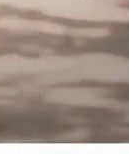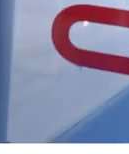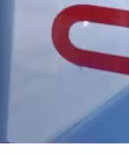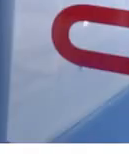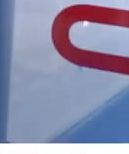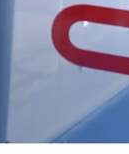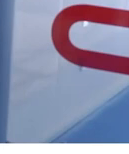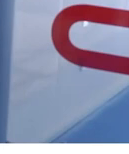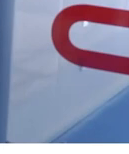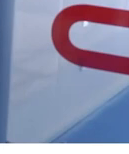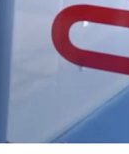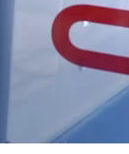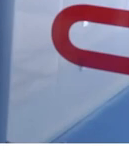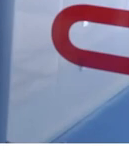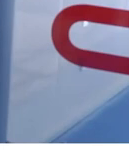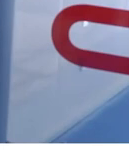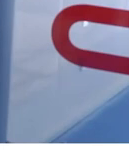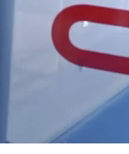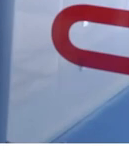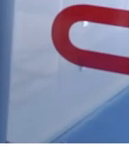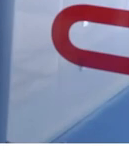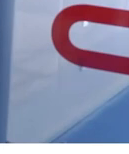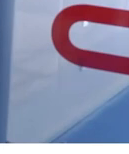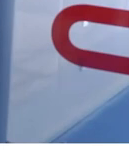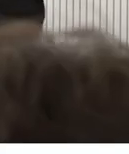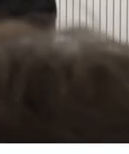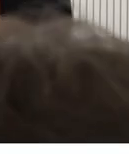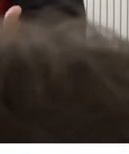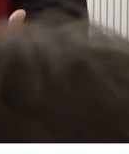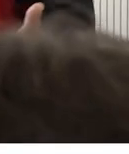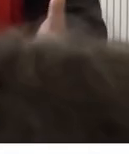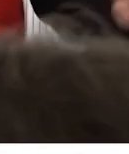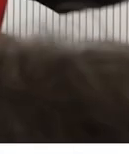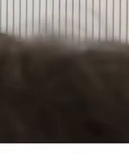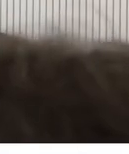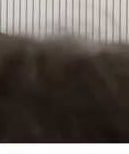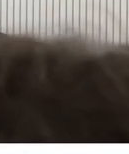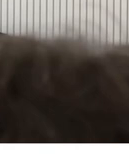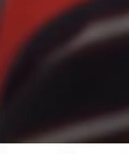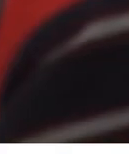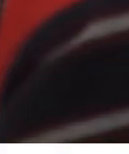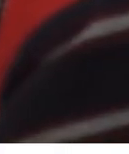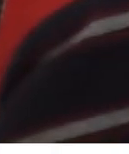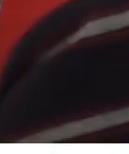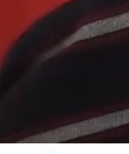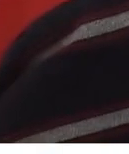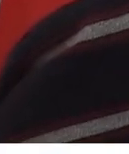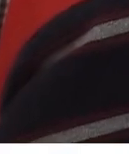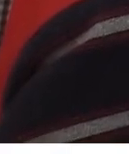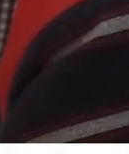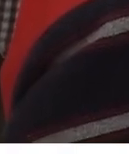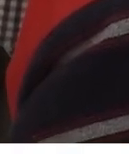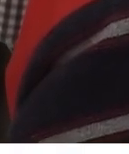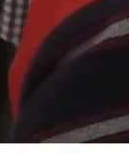vida del mundo en general y, en particular, de las familias vulnerables de Madrid, que era donde yo actuaba. Bueno, el